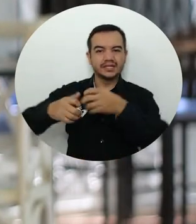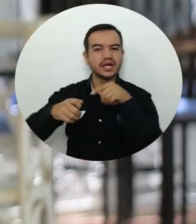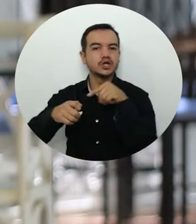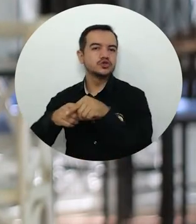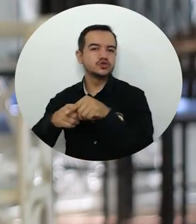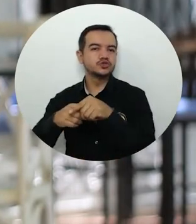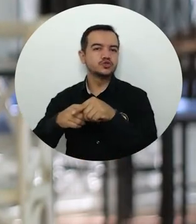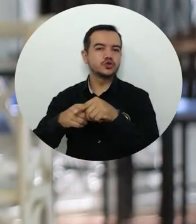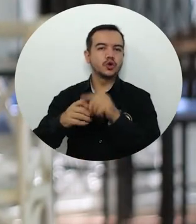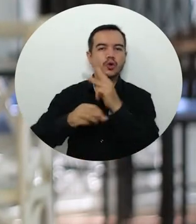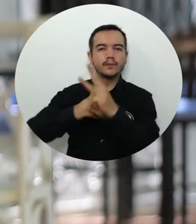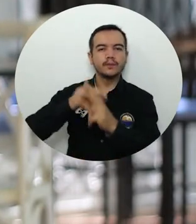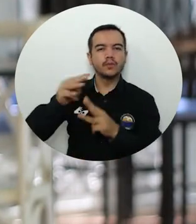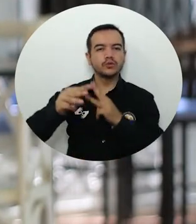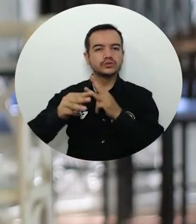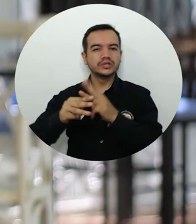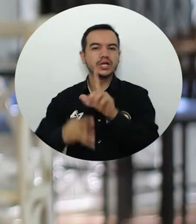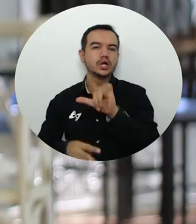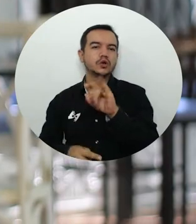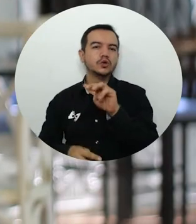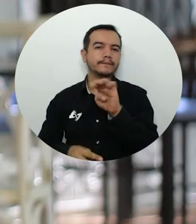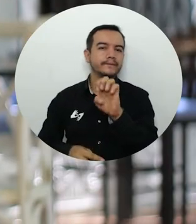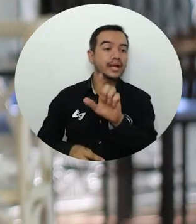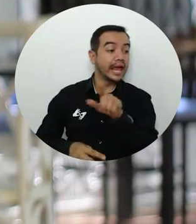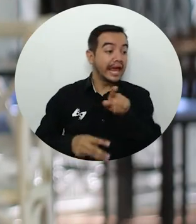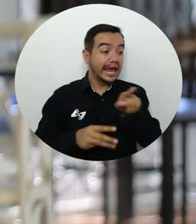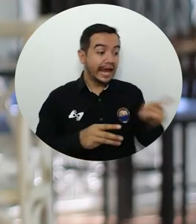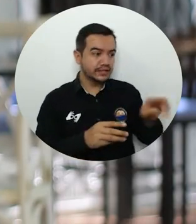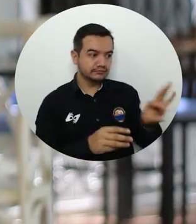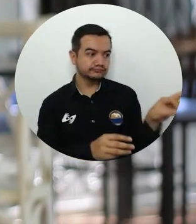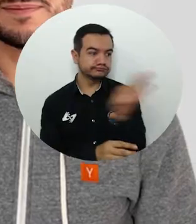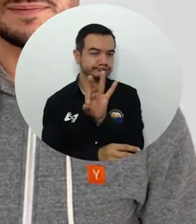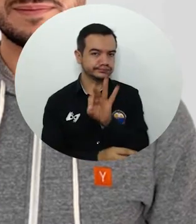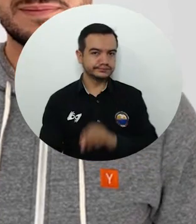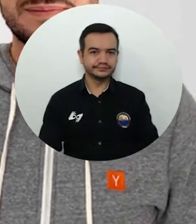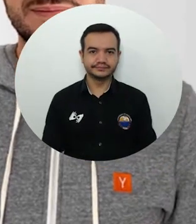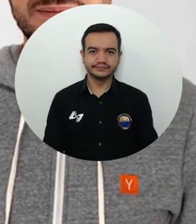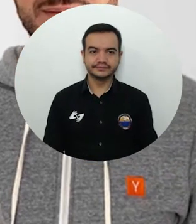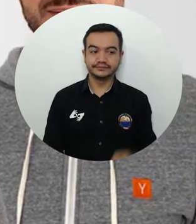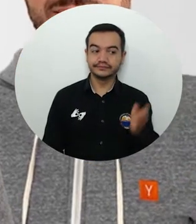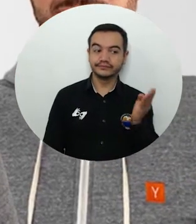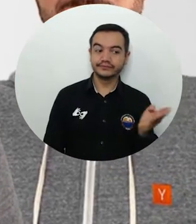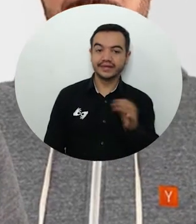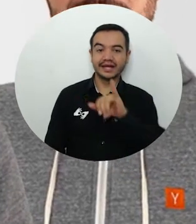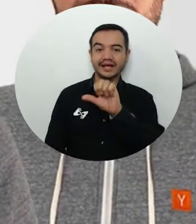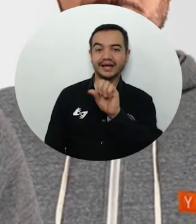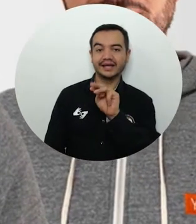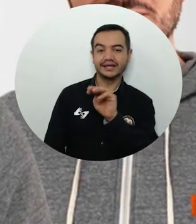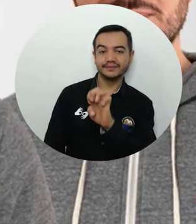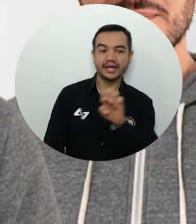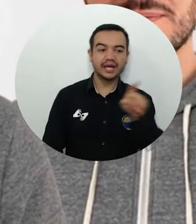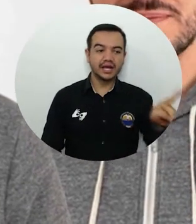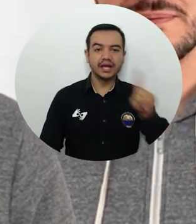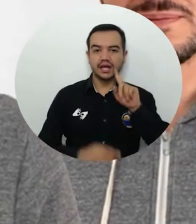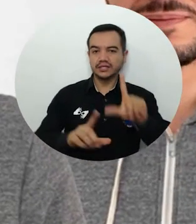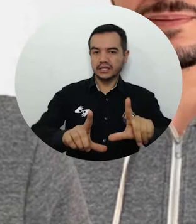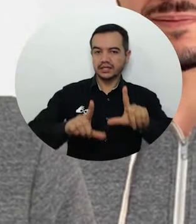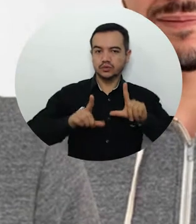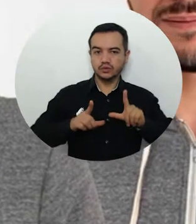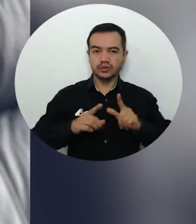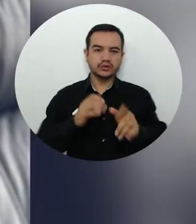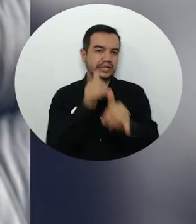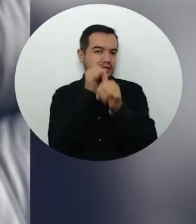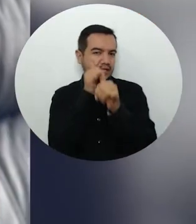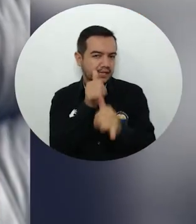empresa mundial de información financiera y noticia Bloomberg Línea. Jaime Abella Álvarez, graduado del programa de